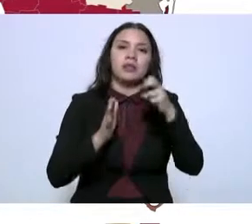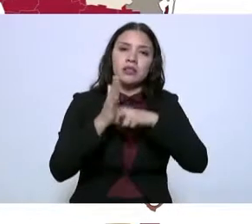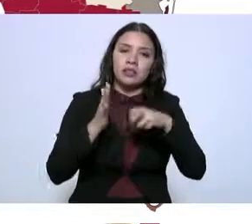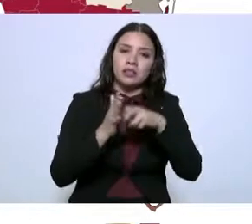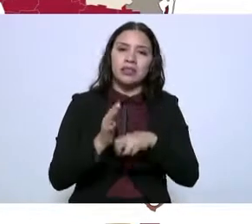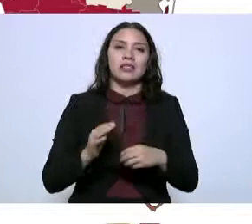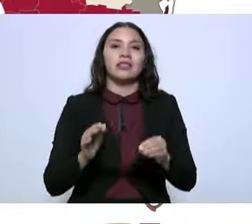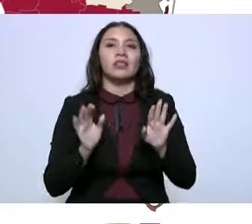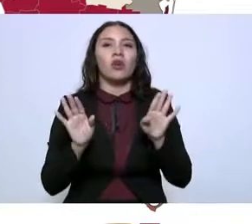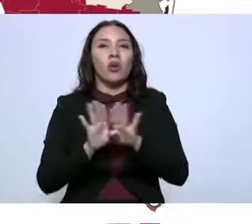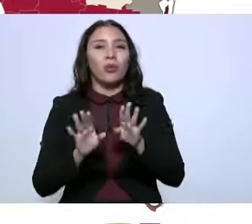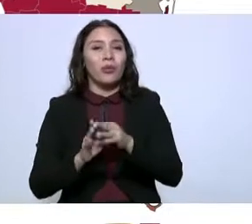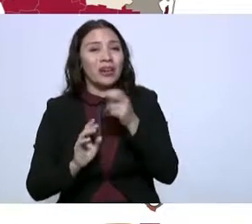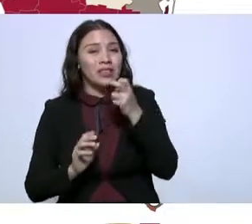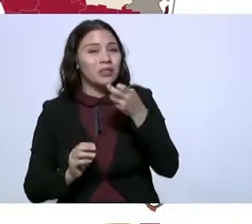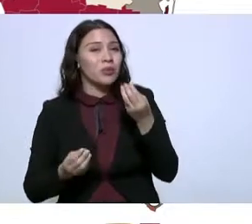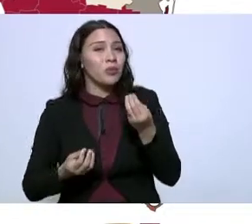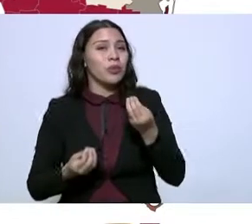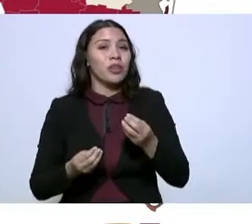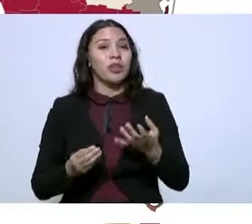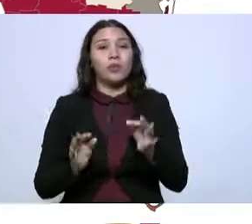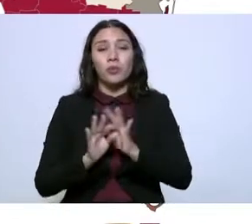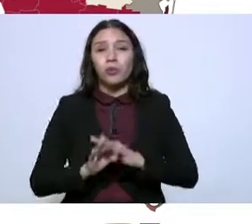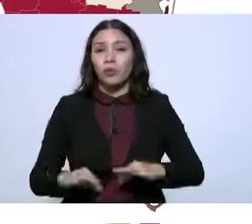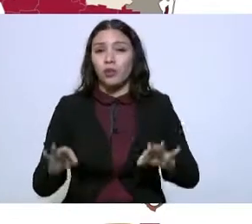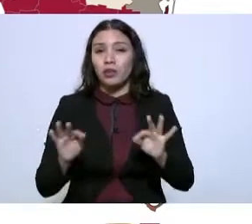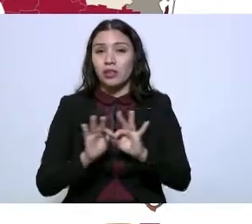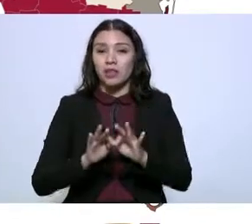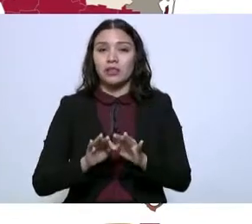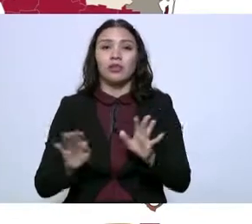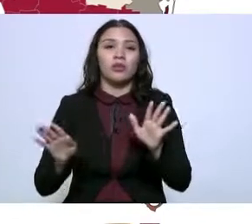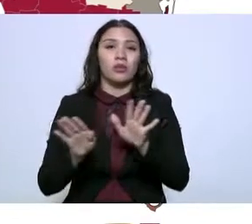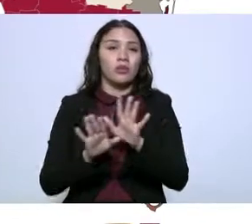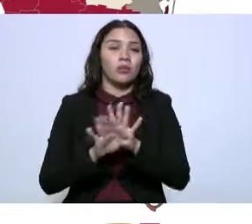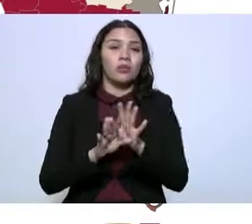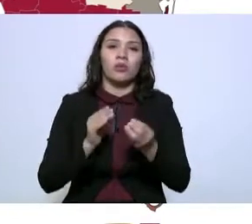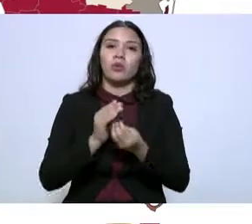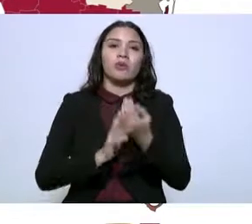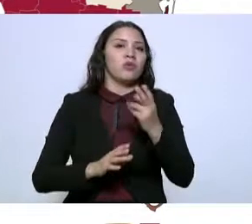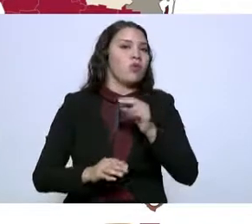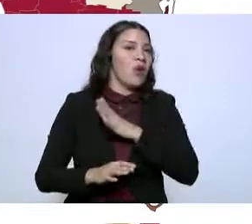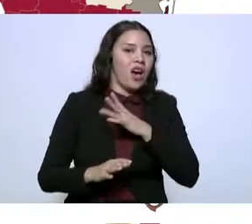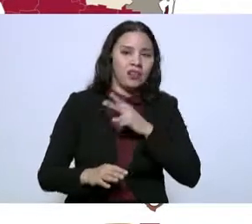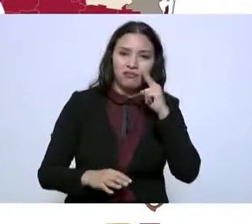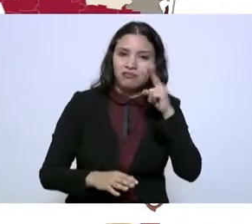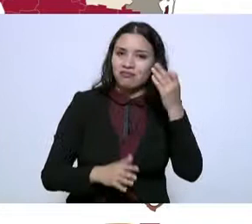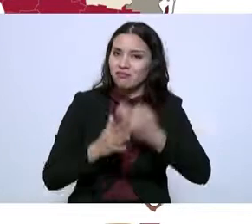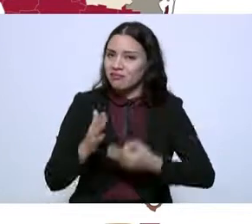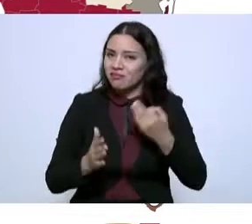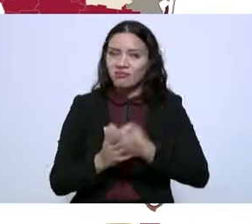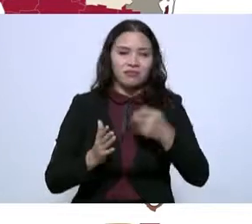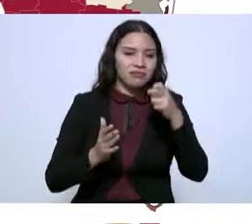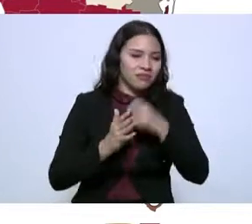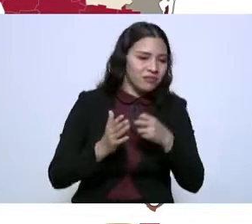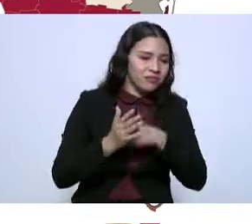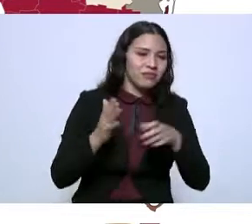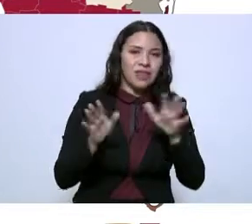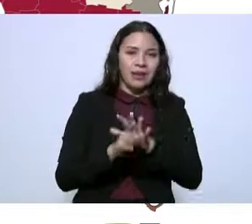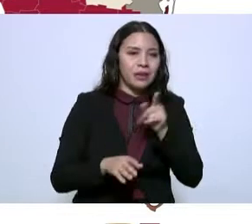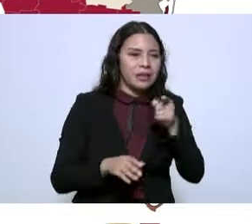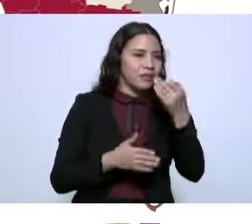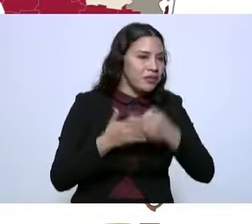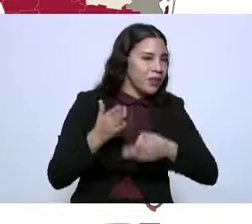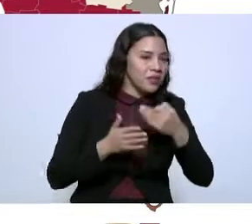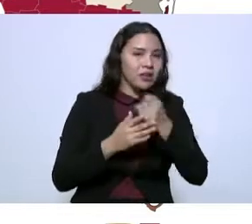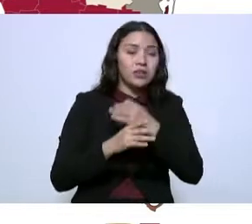prioritaria y muy importante. Está uno de ellos incluso en instalaciones que ya no cumplen con las especificaciones para esta función.